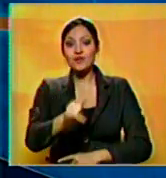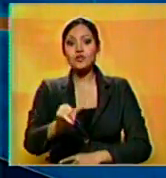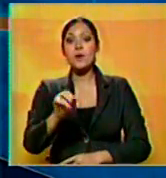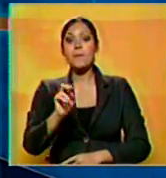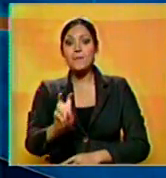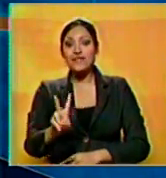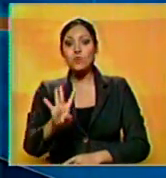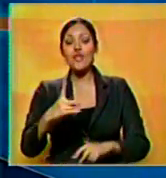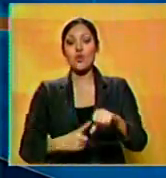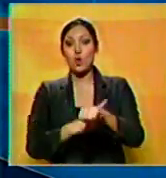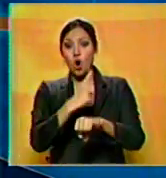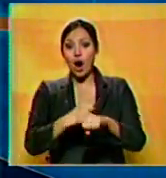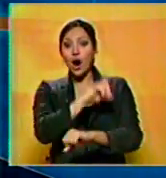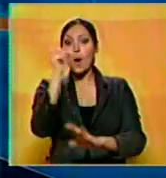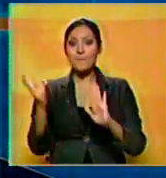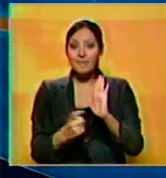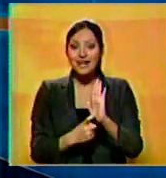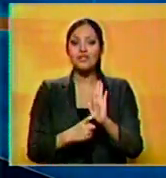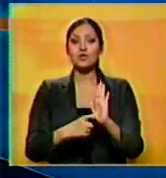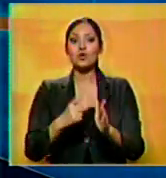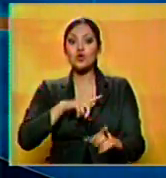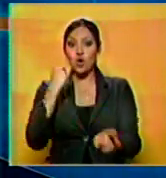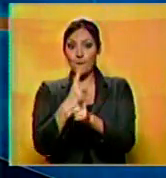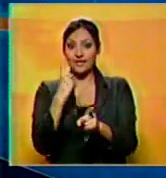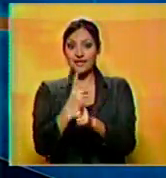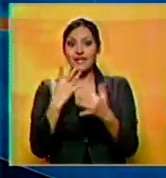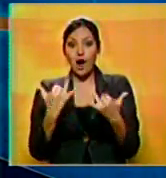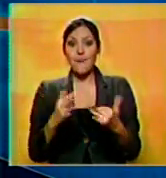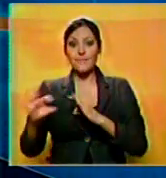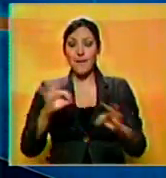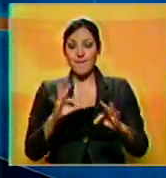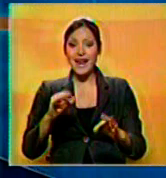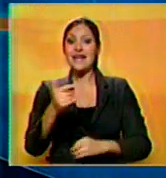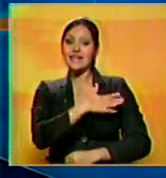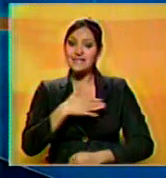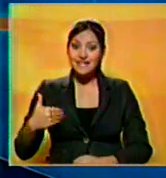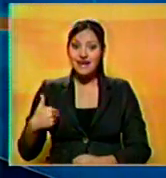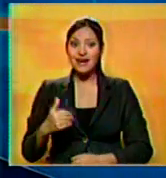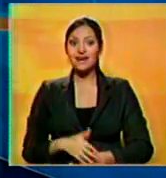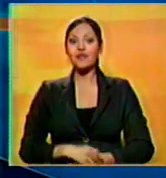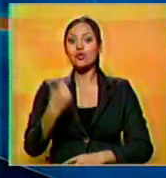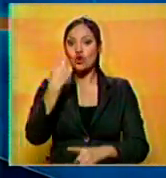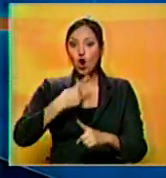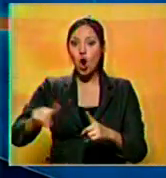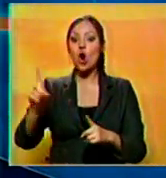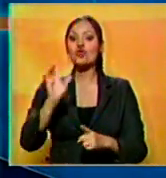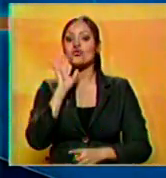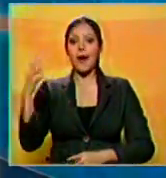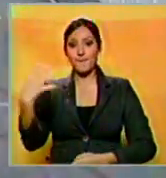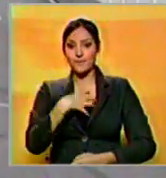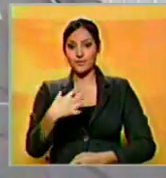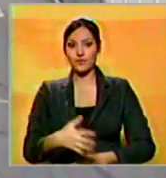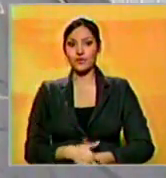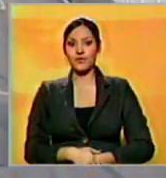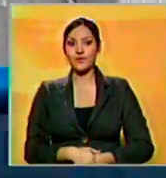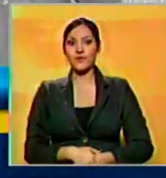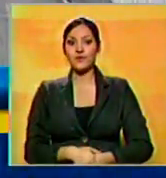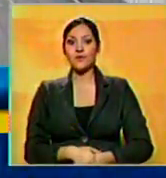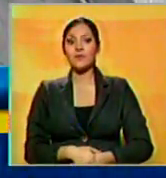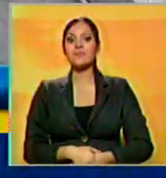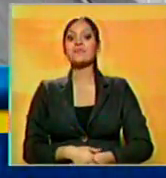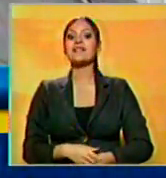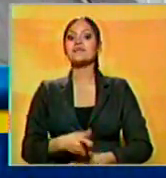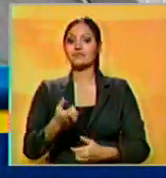horas de Daytona en la categoría GX, Nelson Canache, ahora se prepara para triunfar en el United Sport Car Champions. El criollo que estará en la